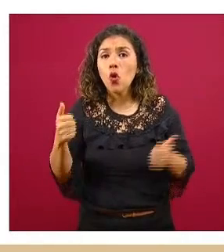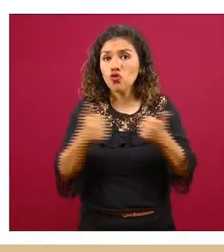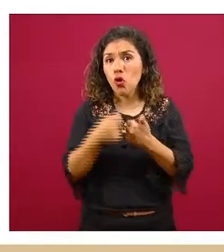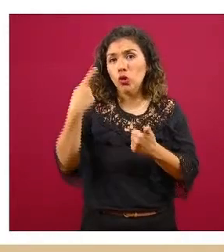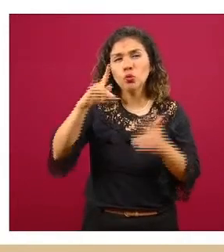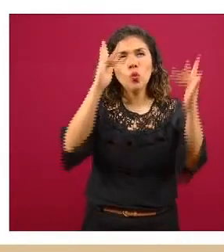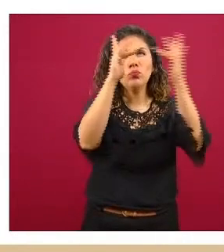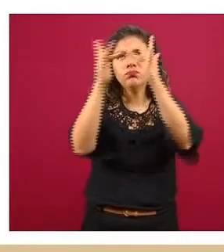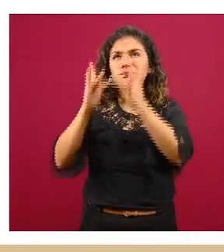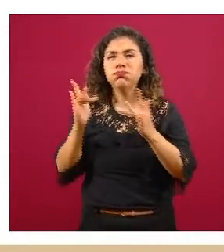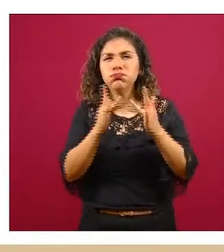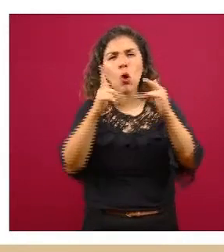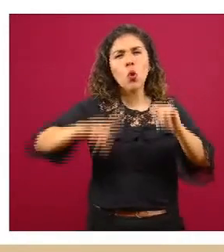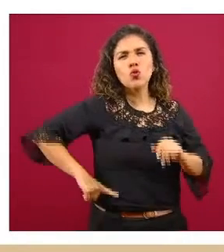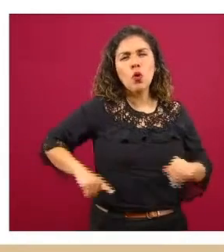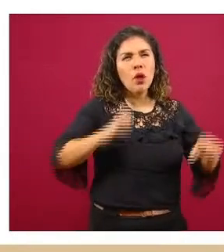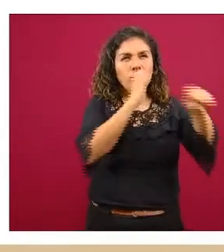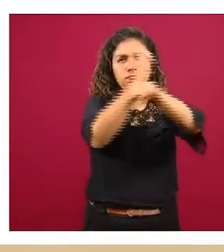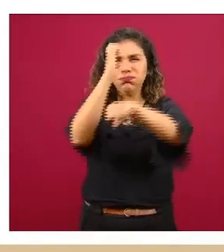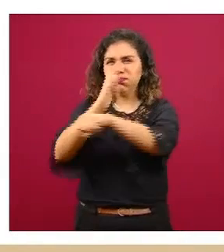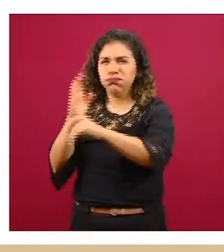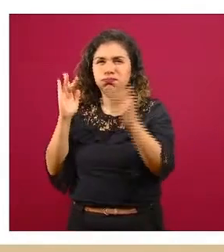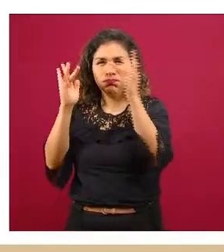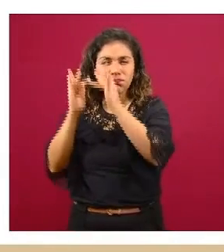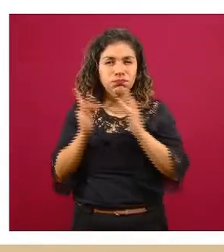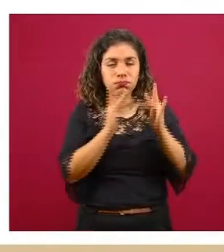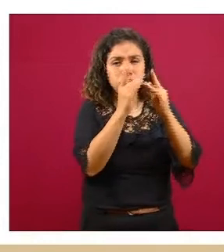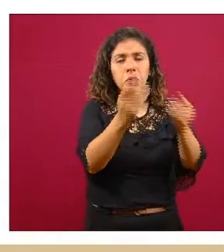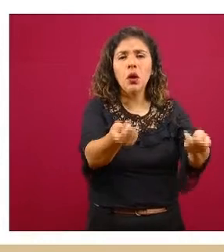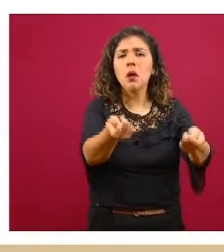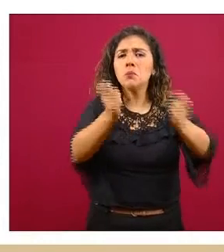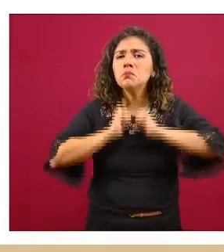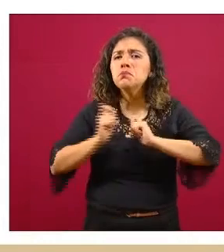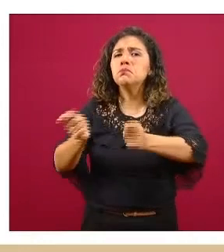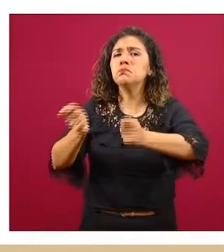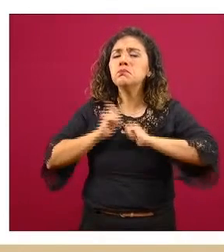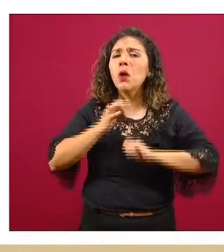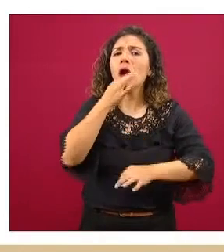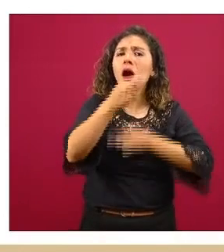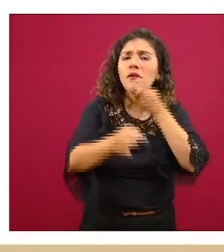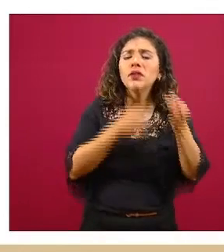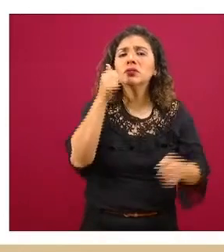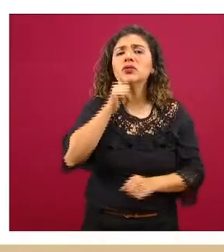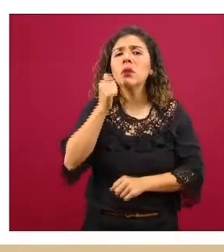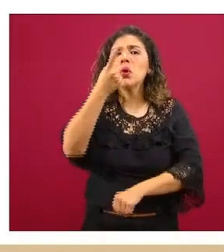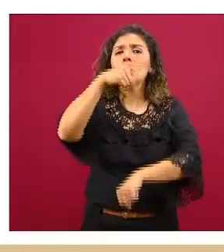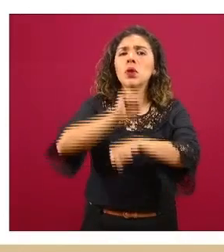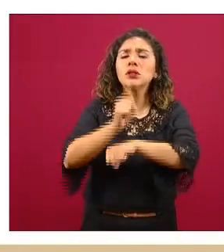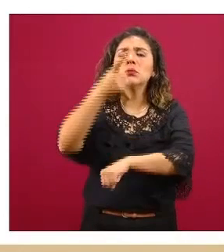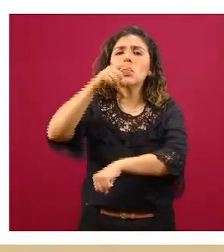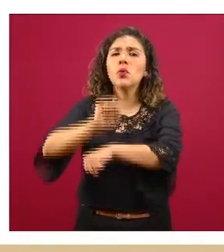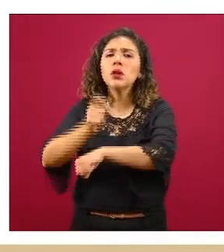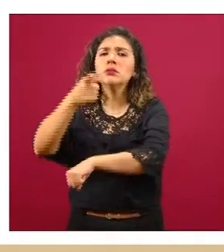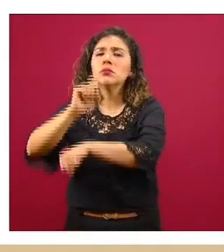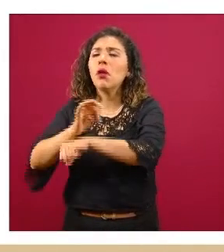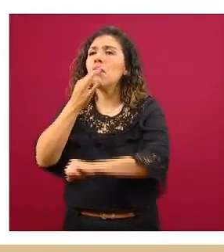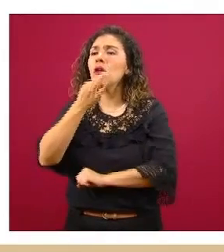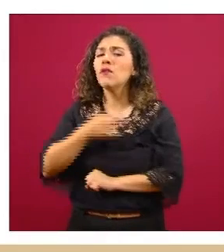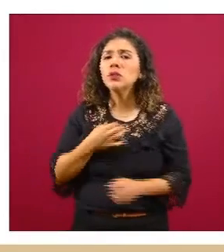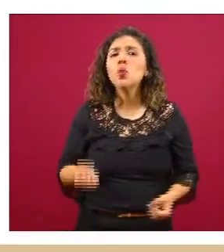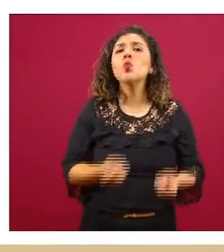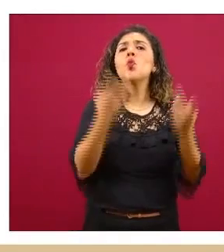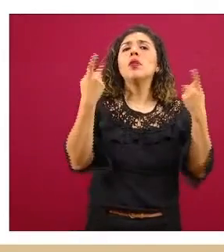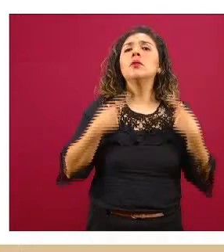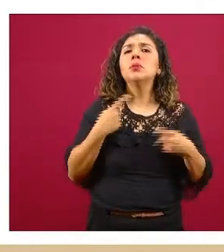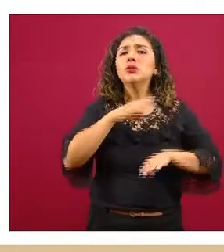esta red con los gobiernos estatales nos puede dar semana con semana y nos da el número total de defunciones el